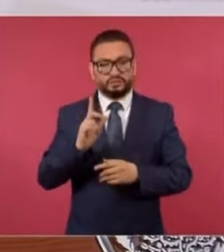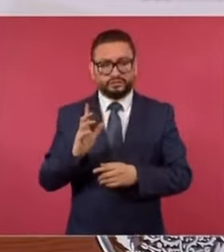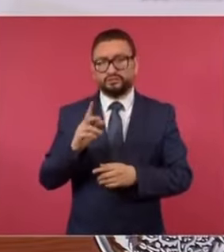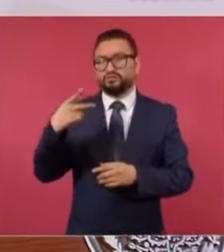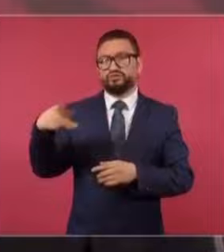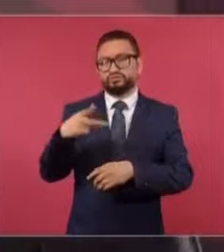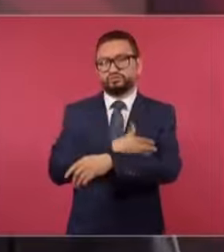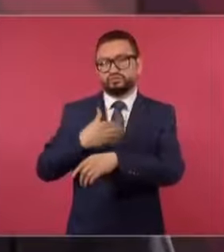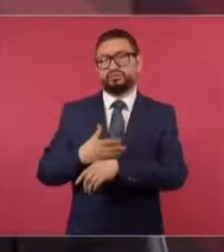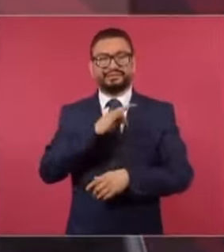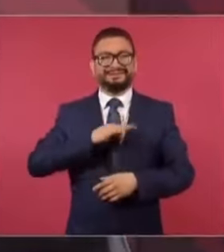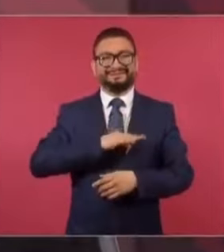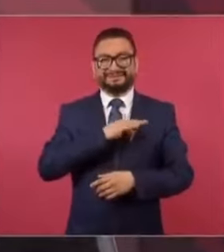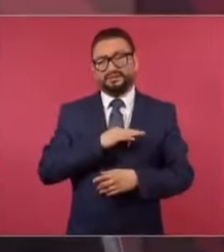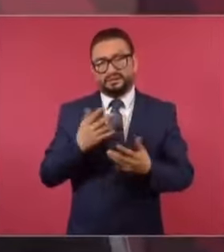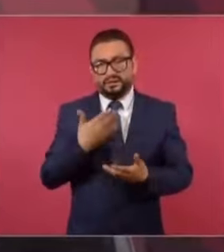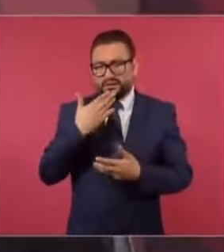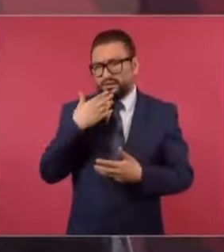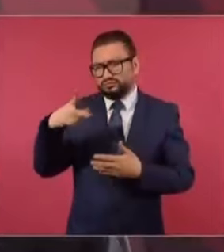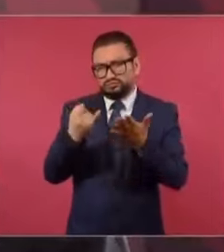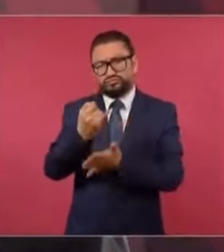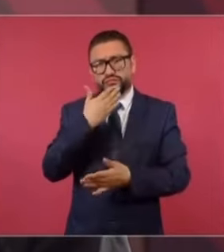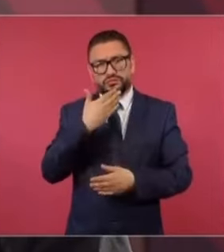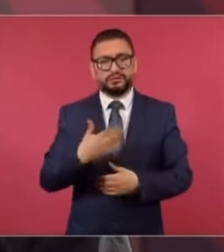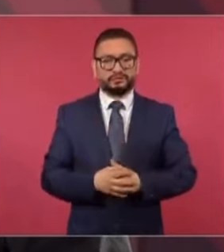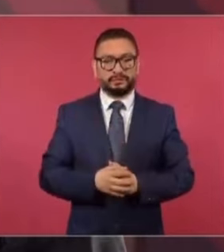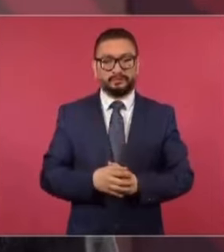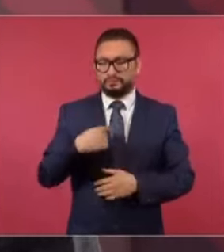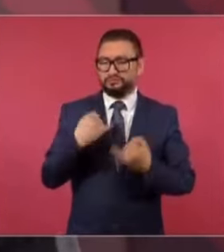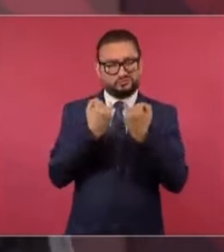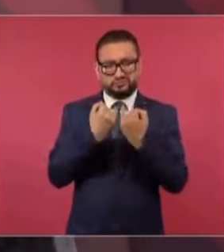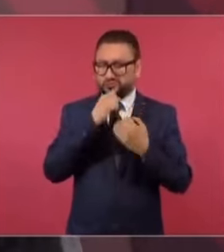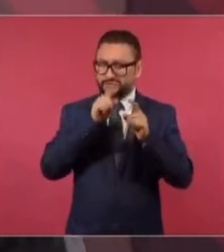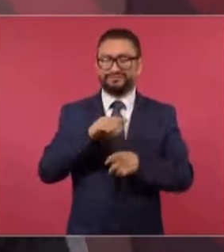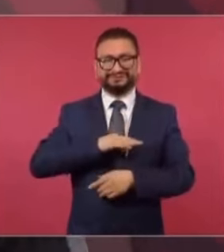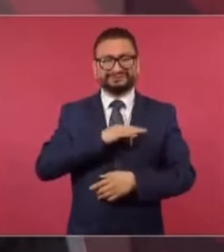compañera está feliz por esa decisión. Yo también,